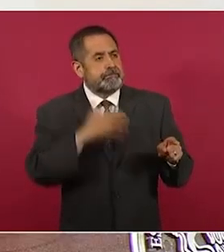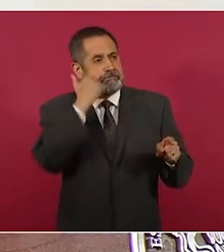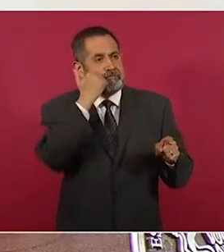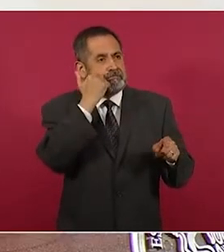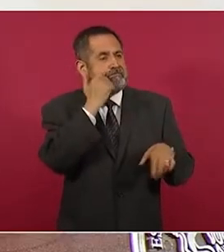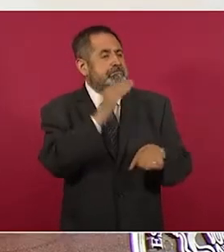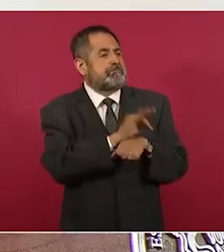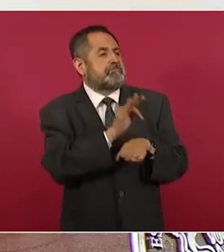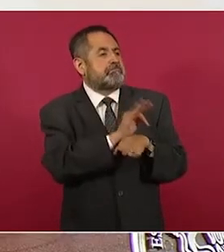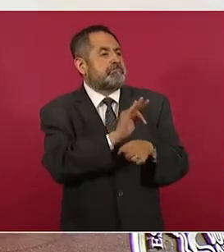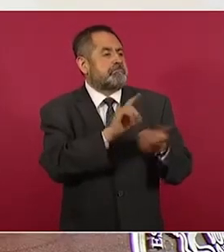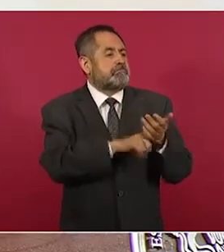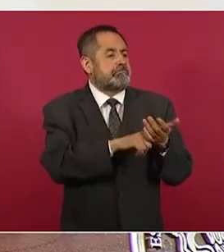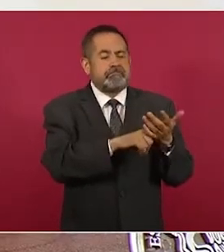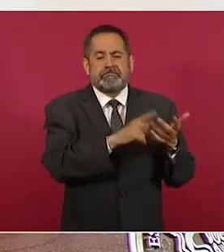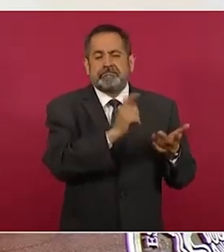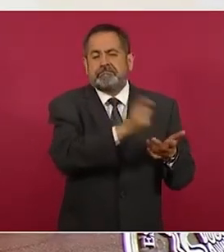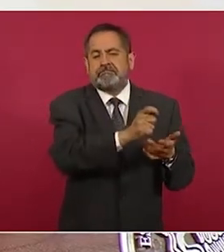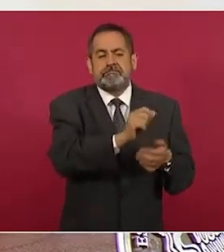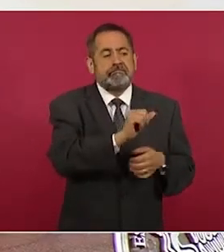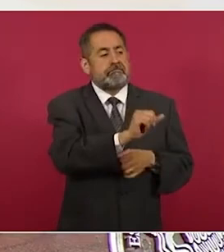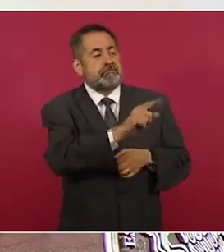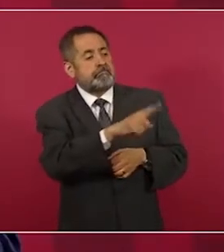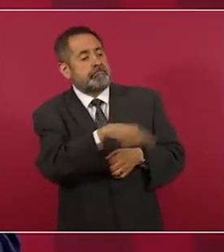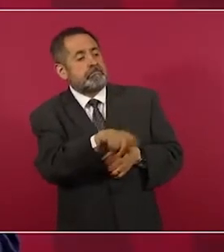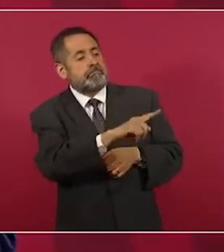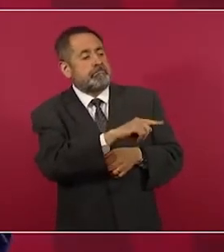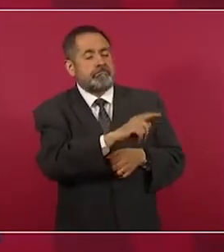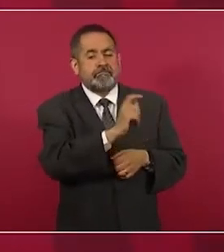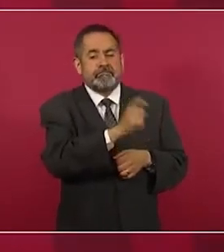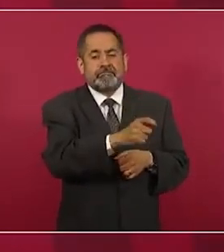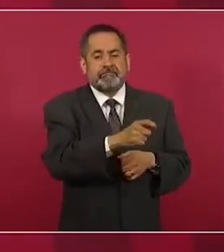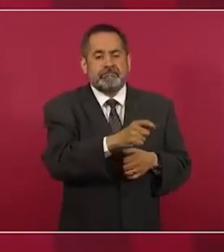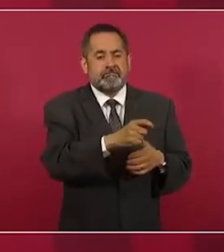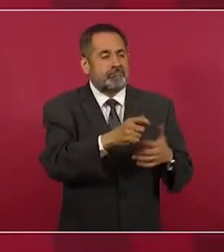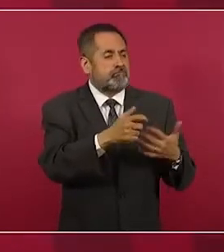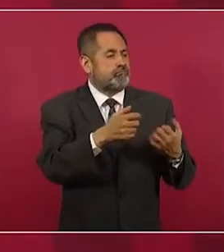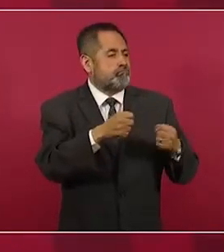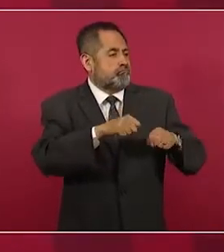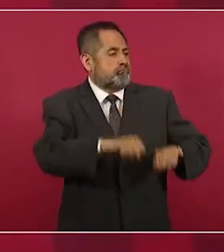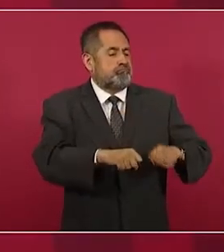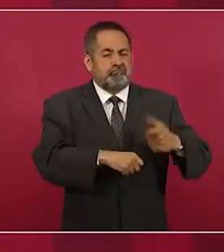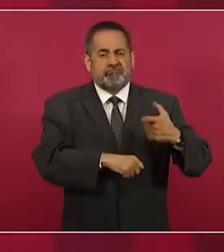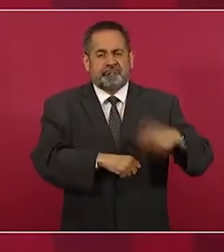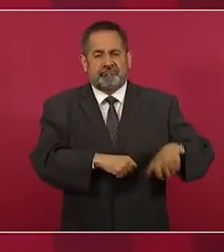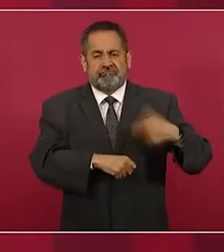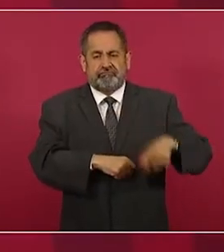con los potentados.